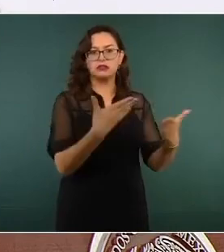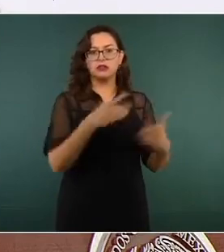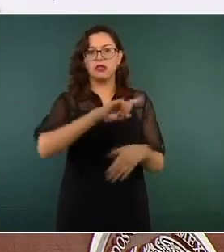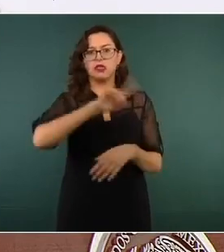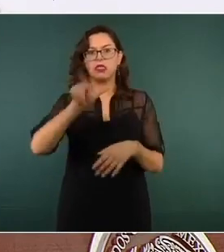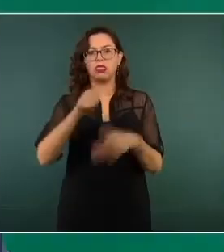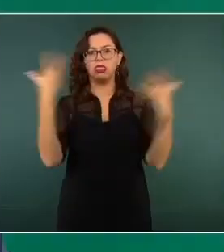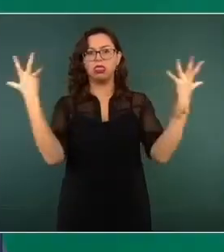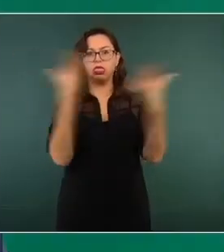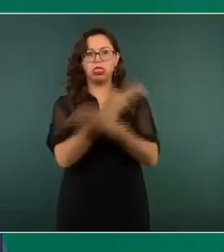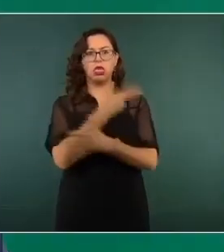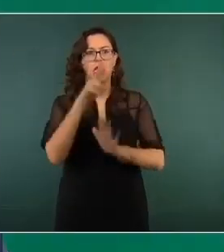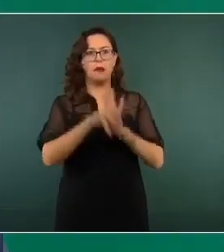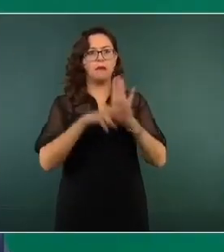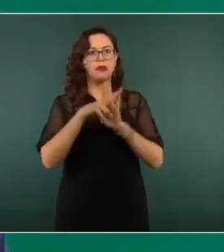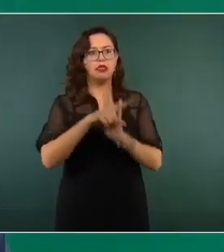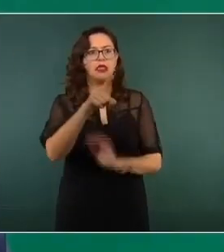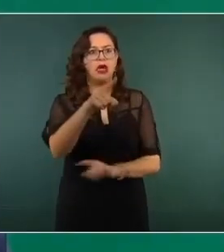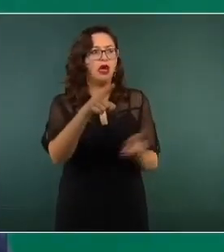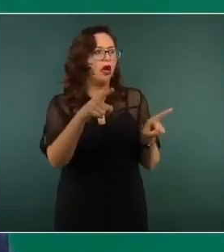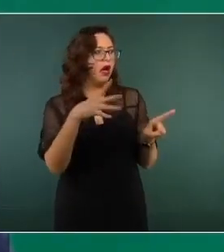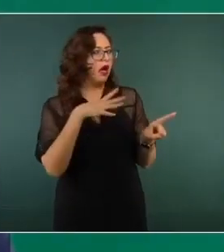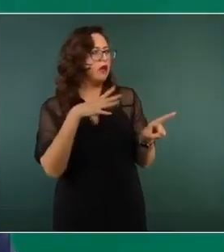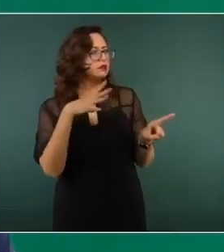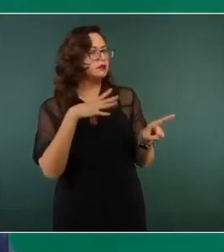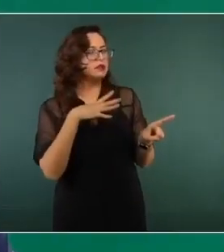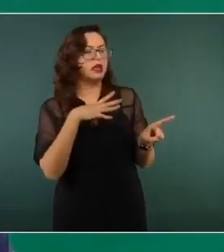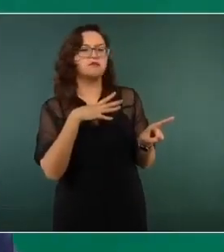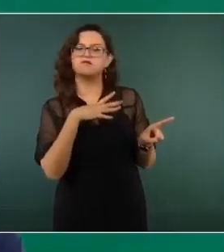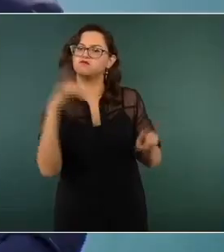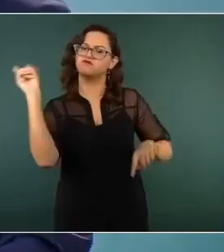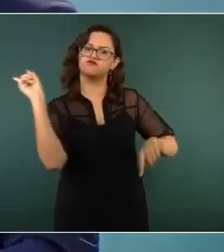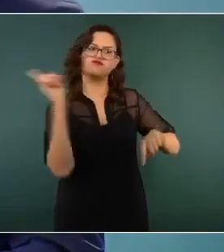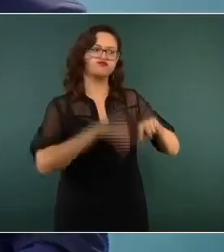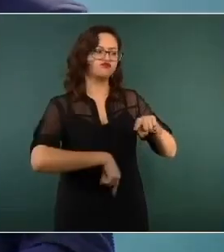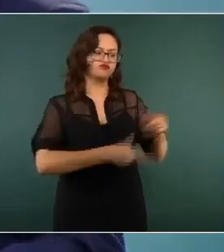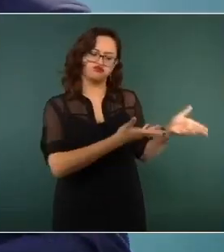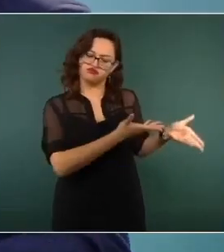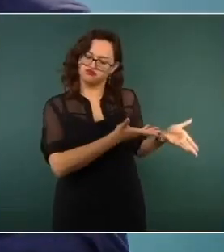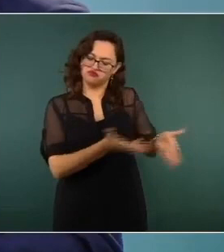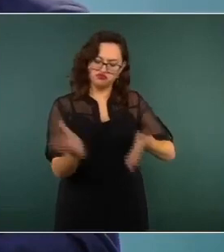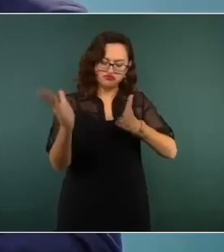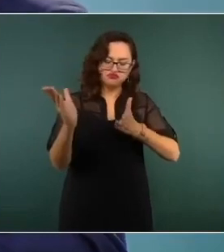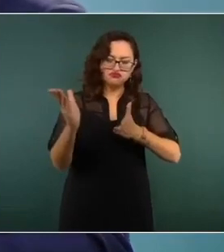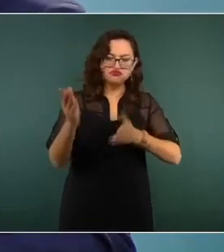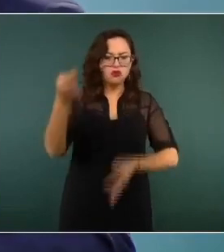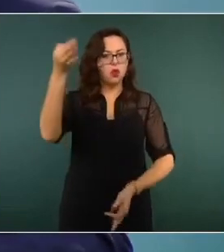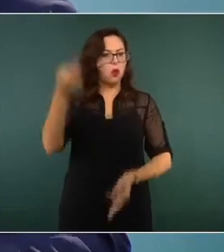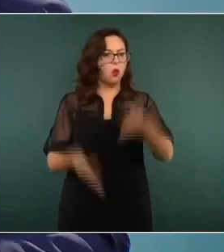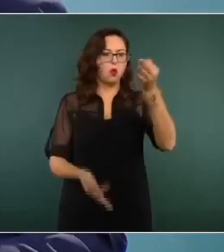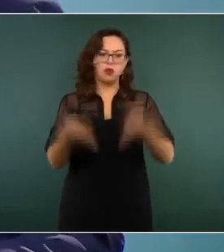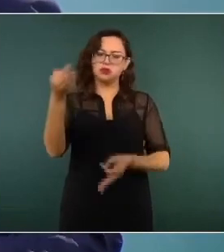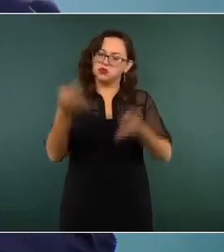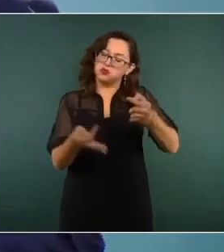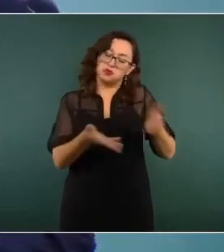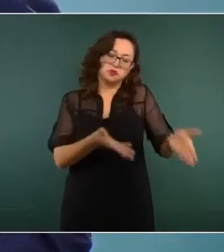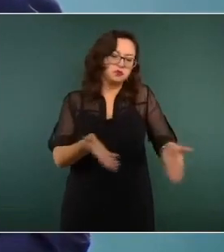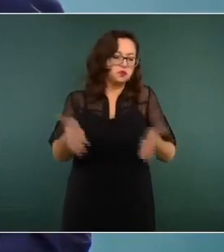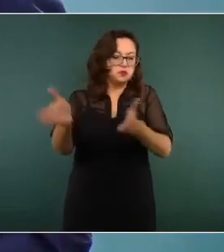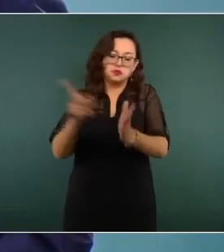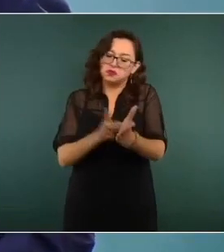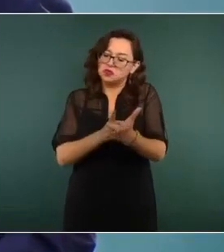las instancias correspondientes para que él, a su vez, apele a su derecho que le convenga.